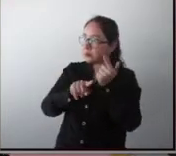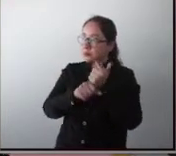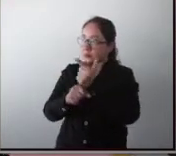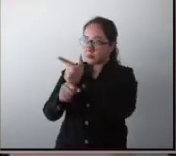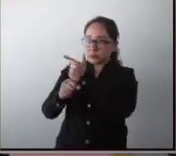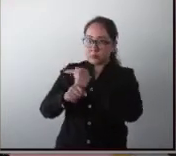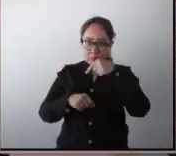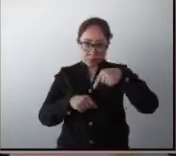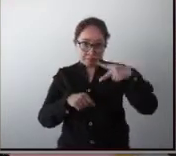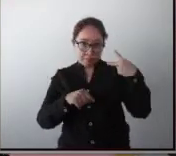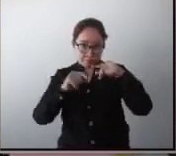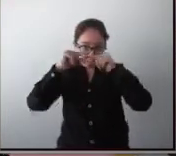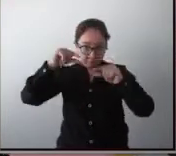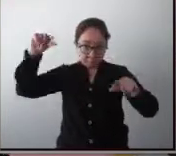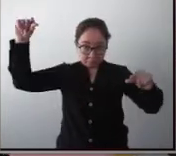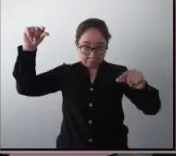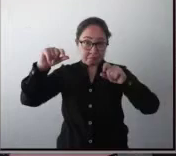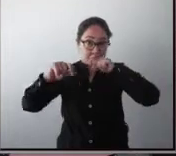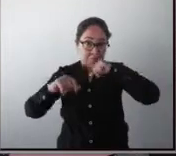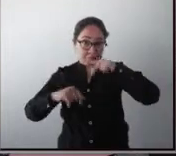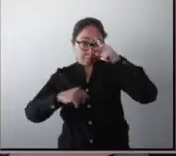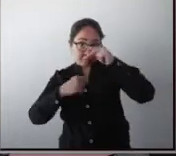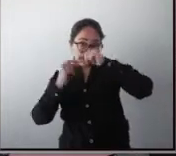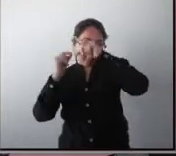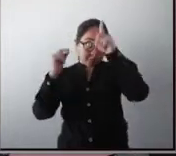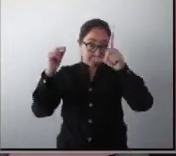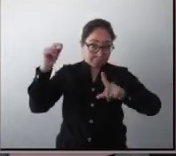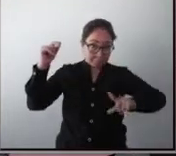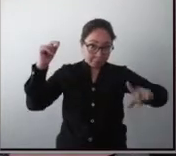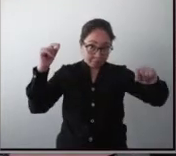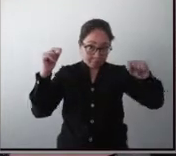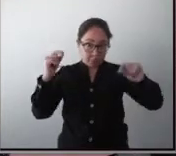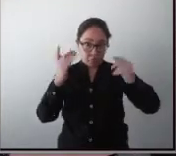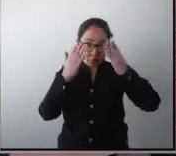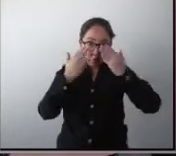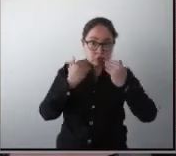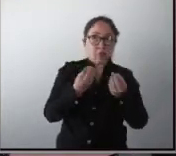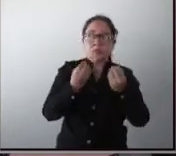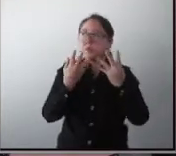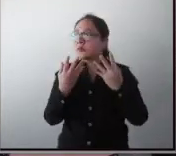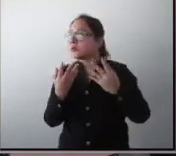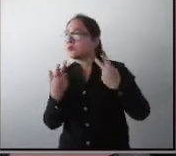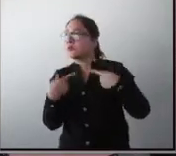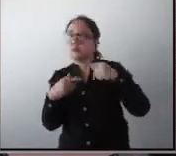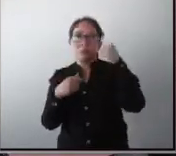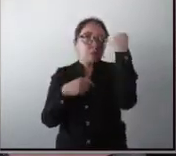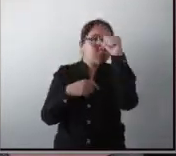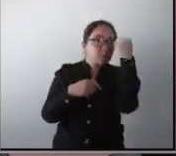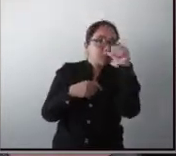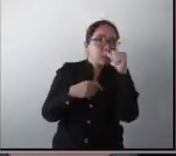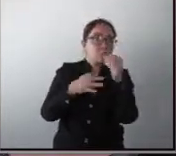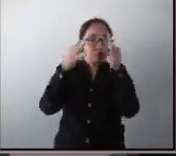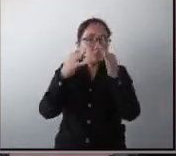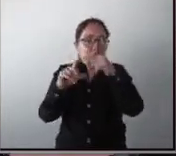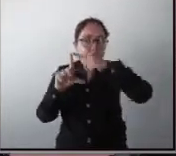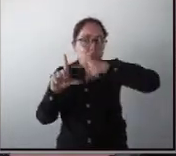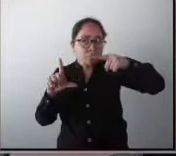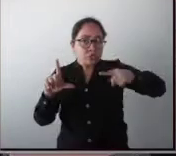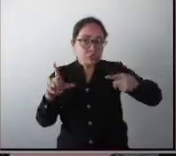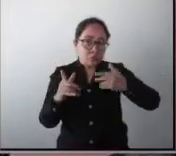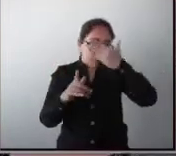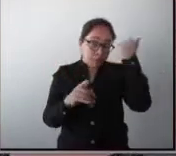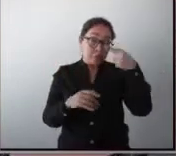el país no tenemos una estadística formal, en general la estadística que se hace en el mundo es que uno de cada